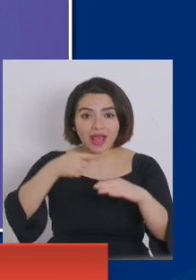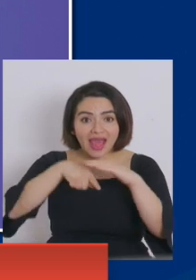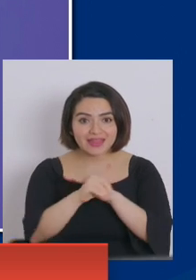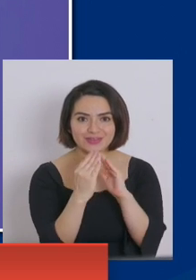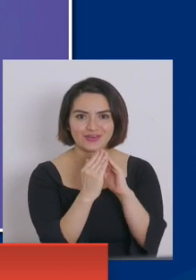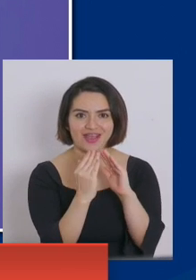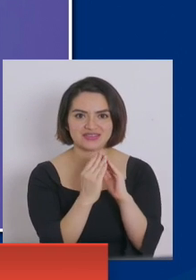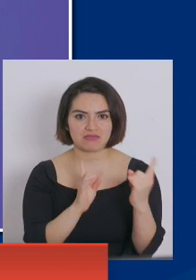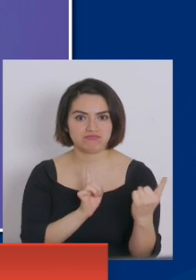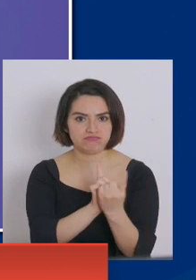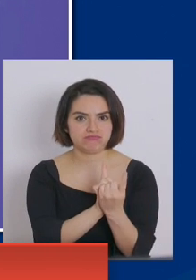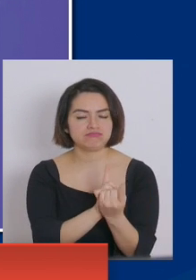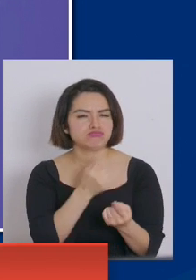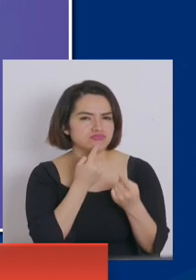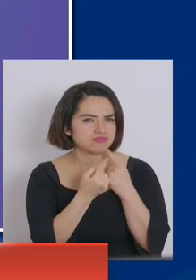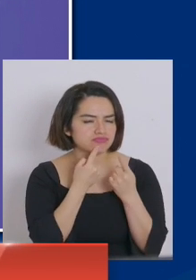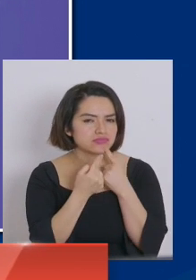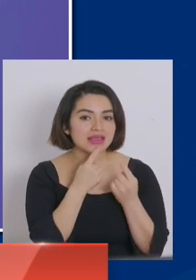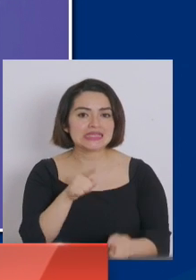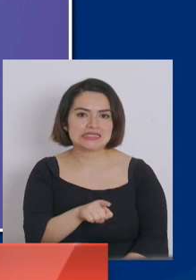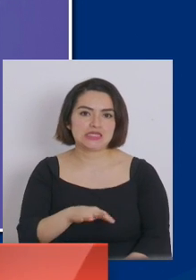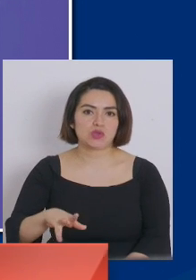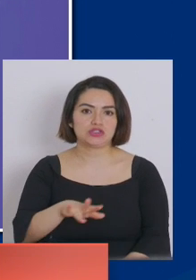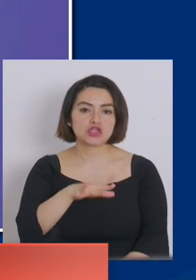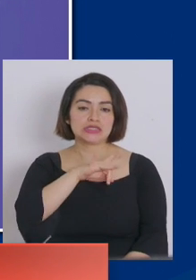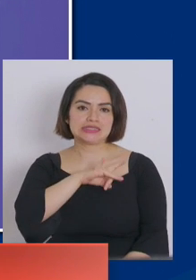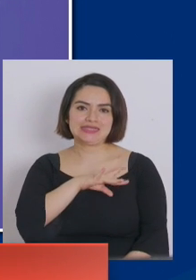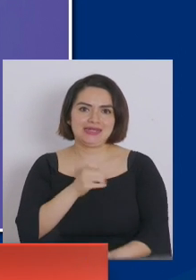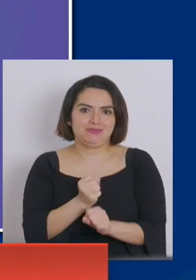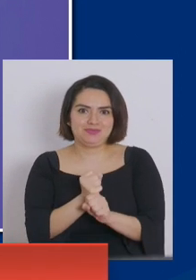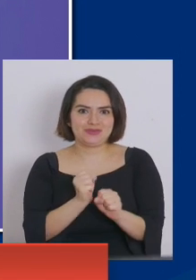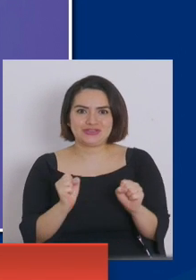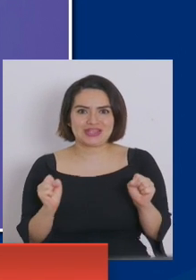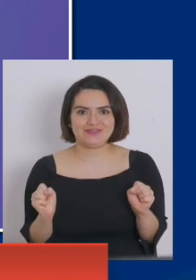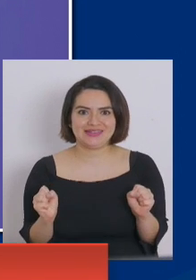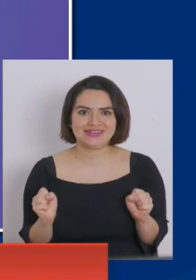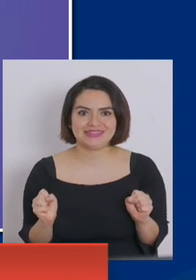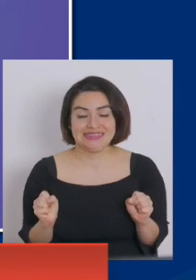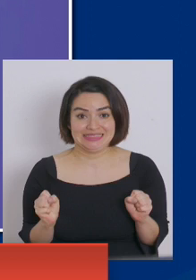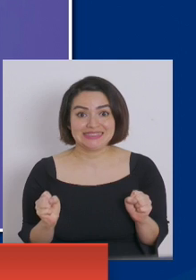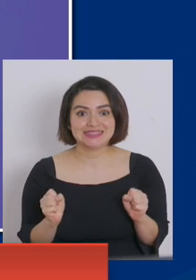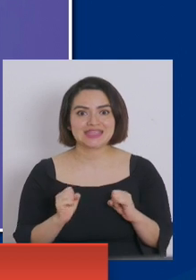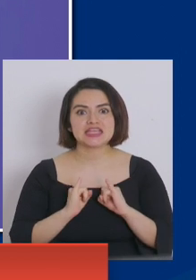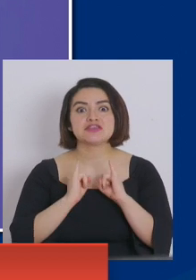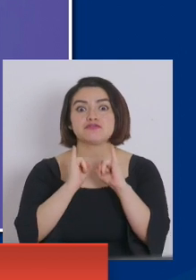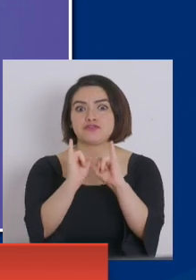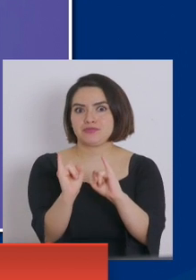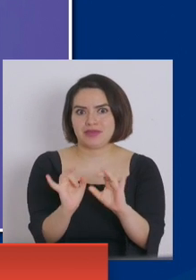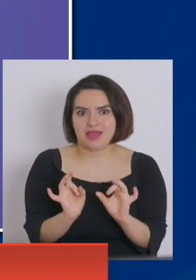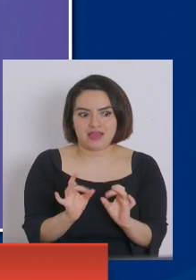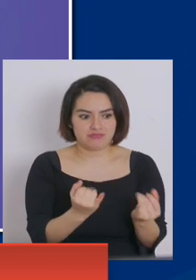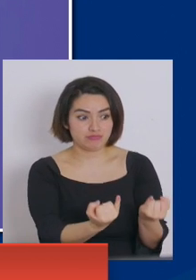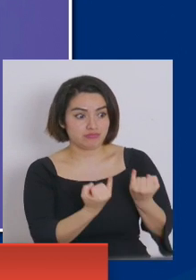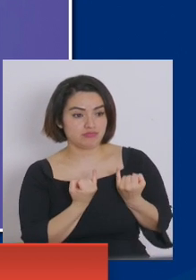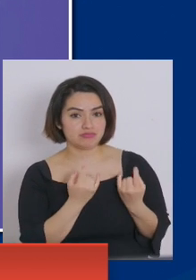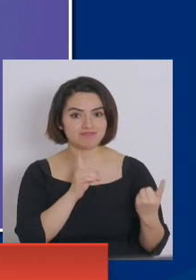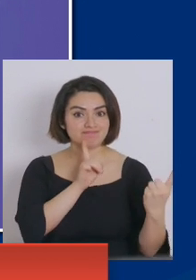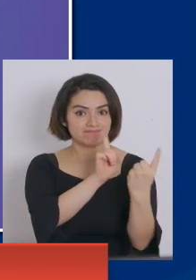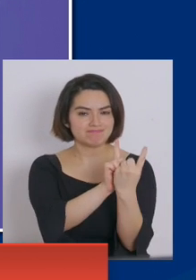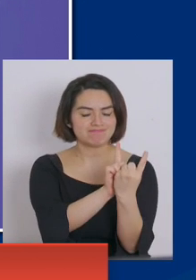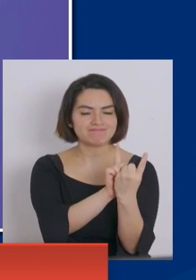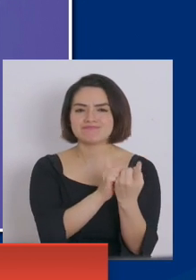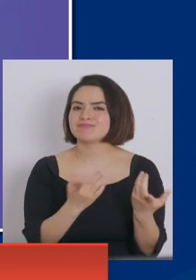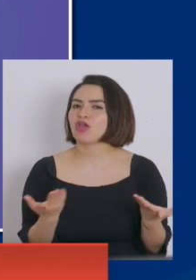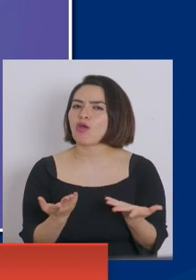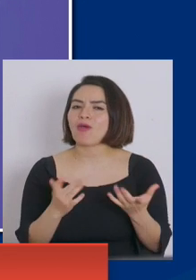casas. La situación en la que se encuentra Chile hizo imposible ese levantamiento de esa forma y la adaptamos a una